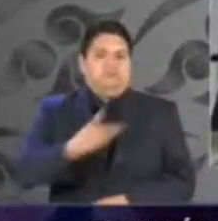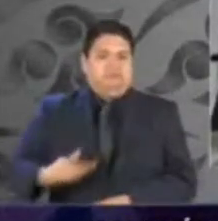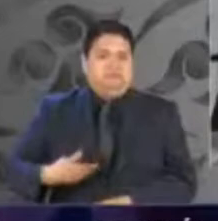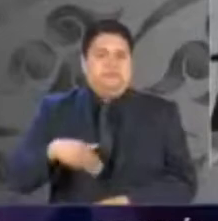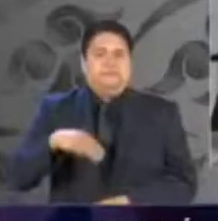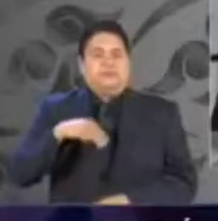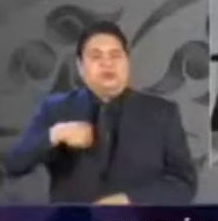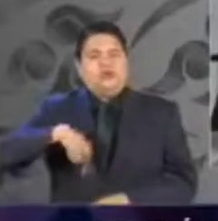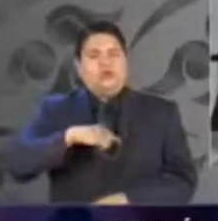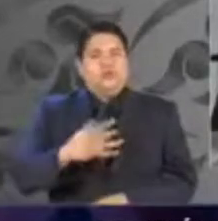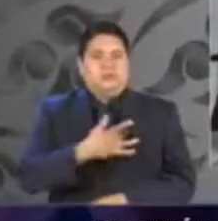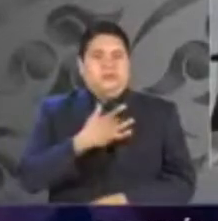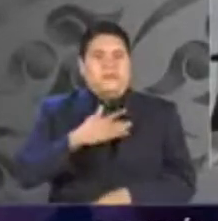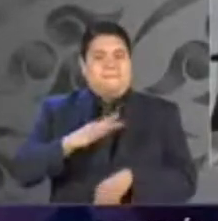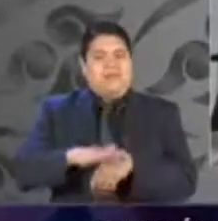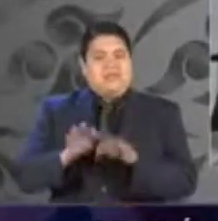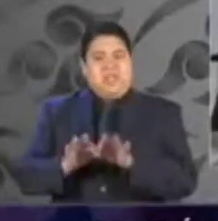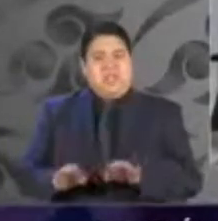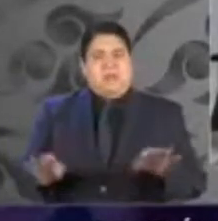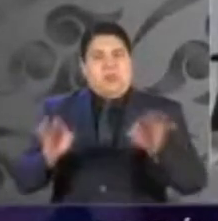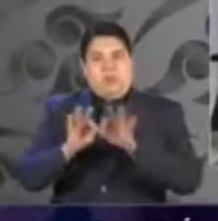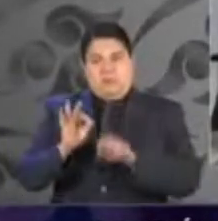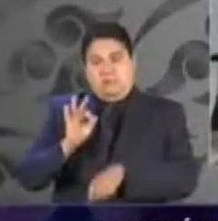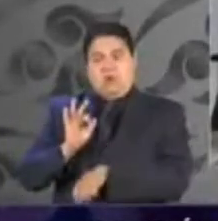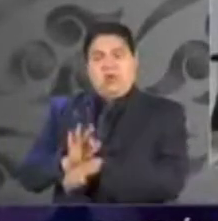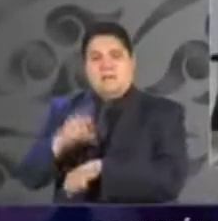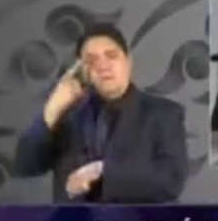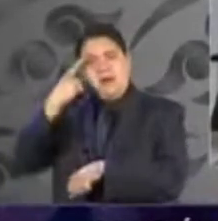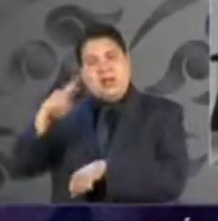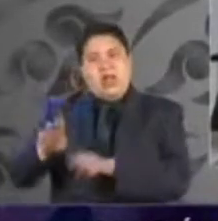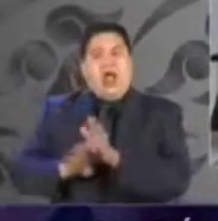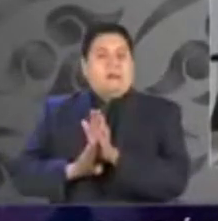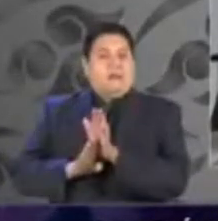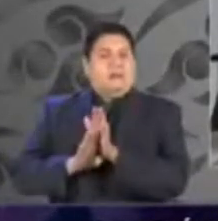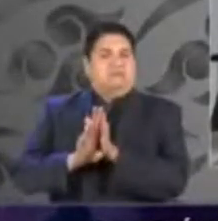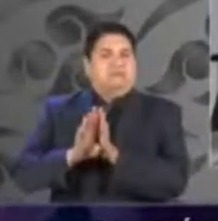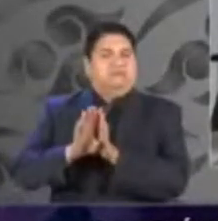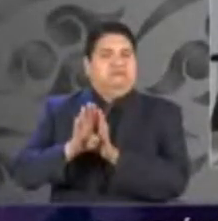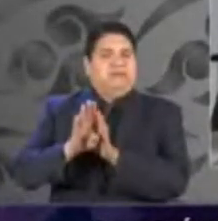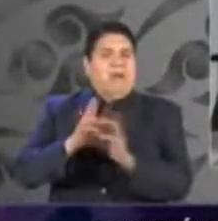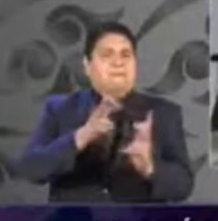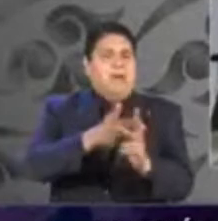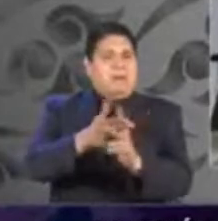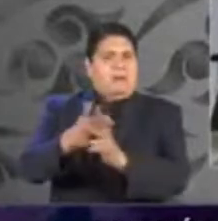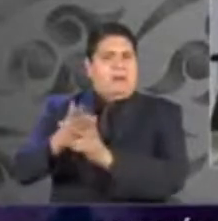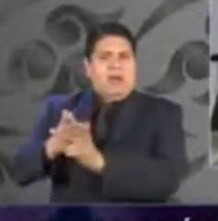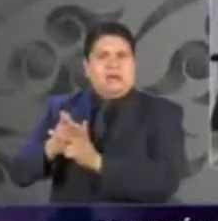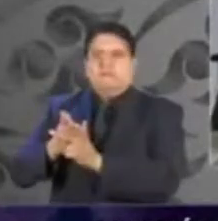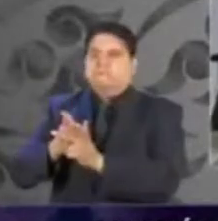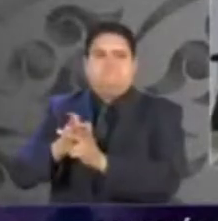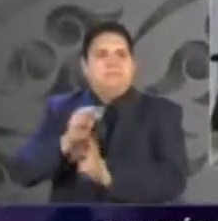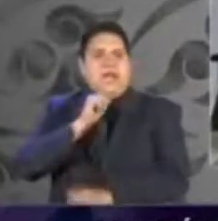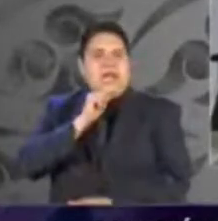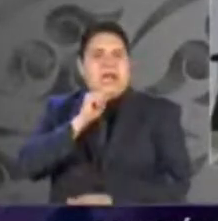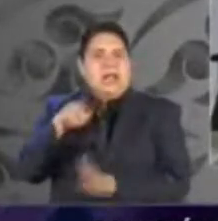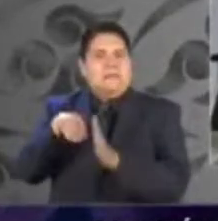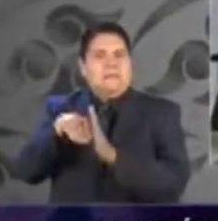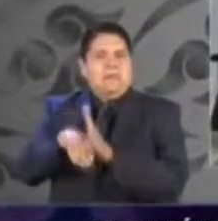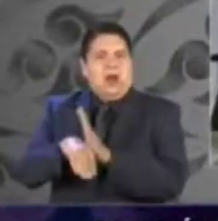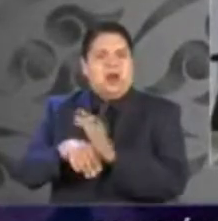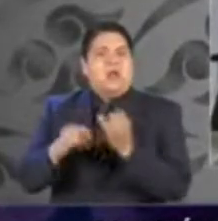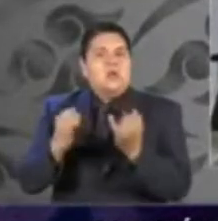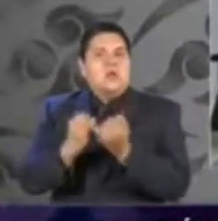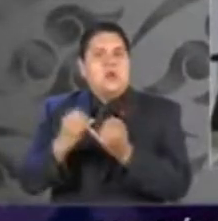mantenido sin aumentos sensibles el delito de homicidio, se ha roto, se importante, la tendencia